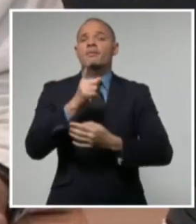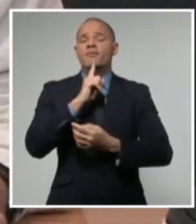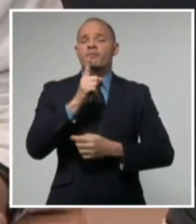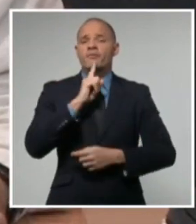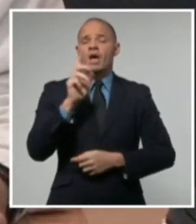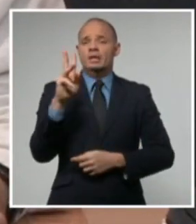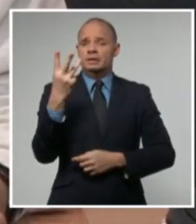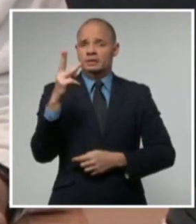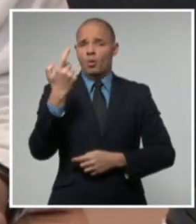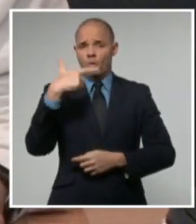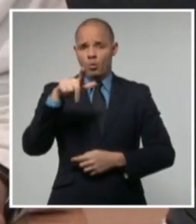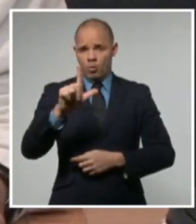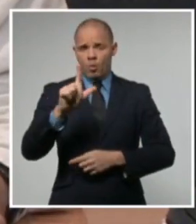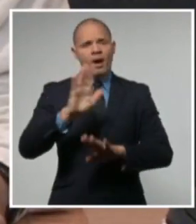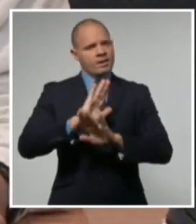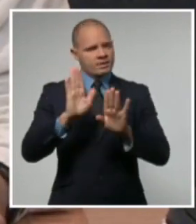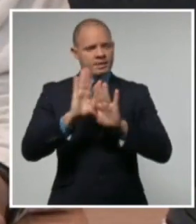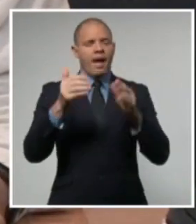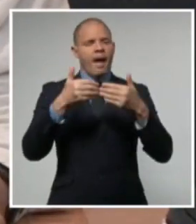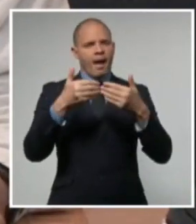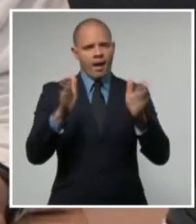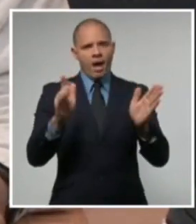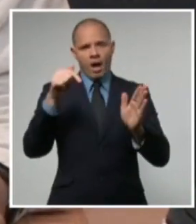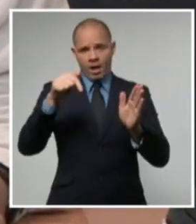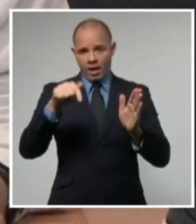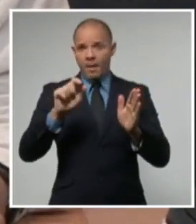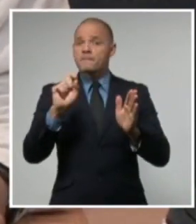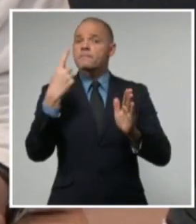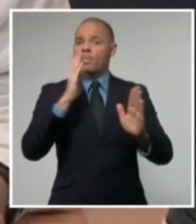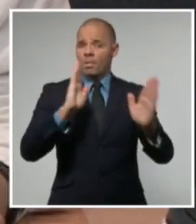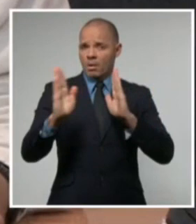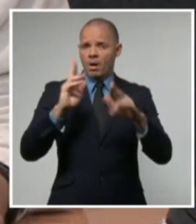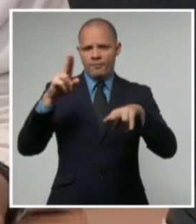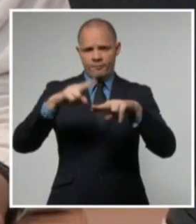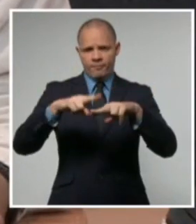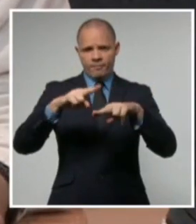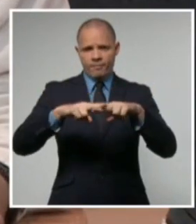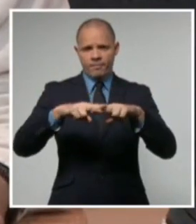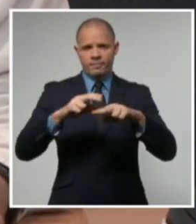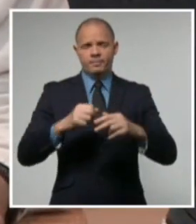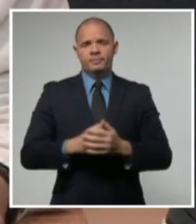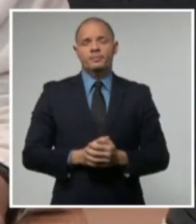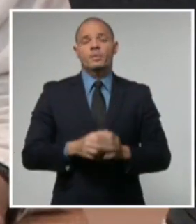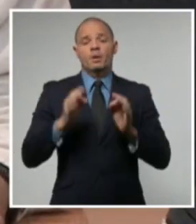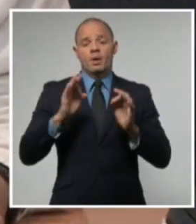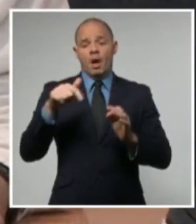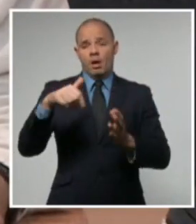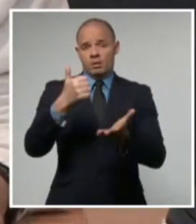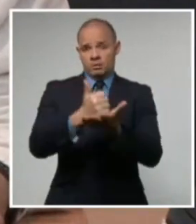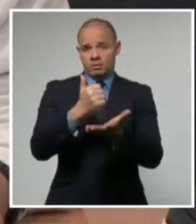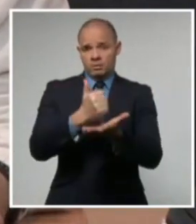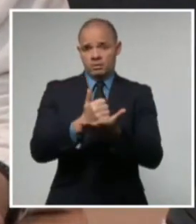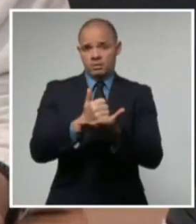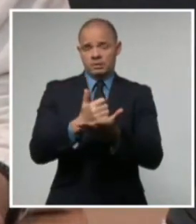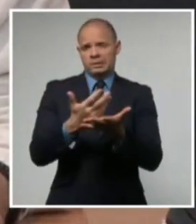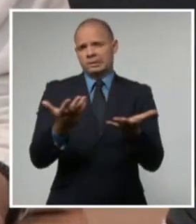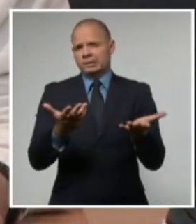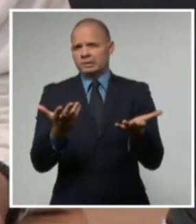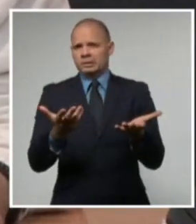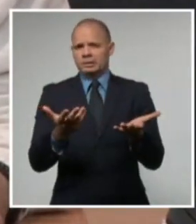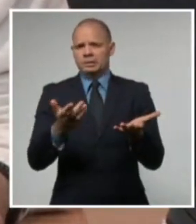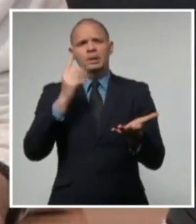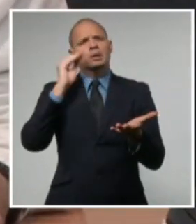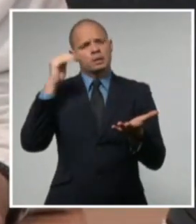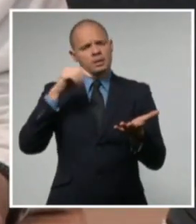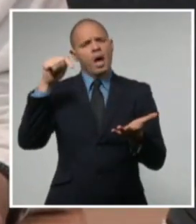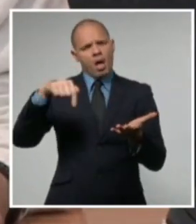cual ya se vienen preparando los capitalinos. La capital continuará siendo el lugar